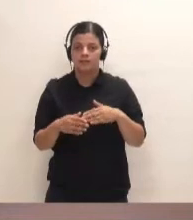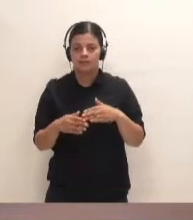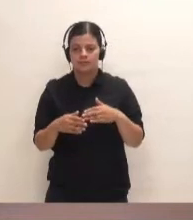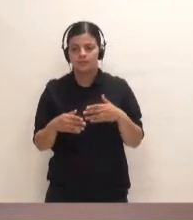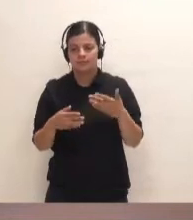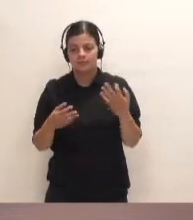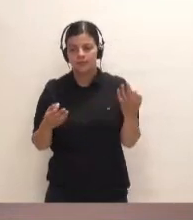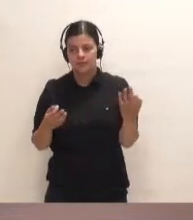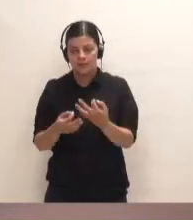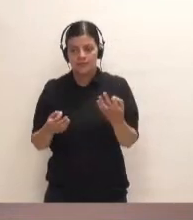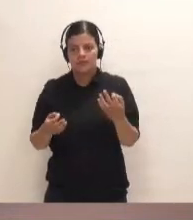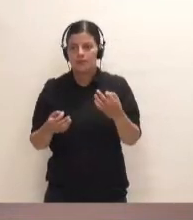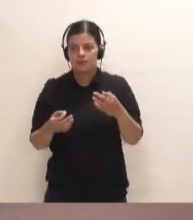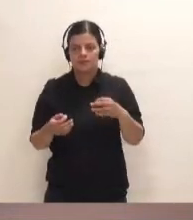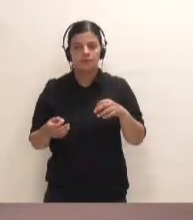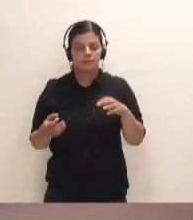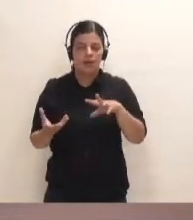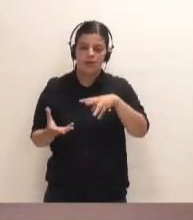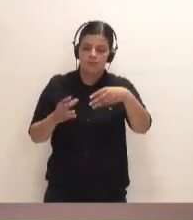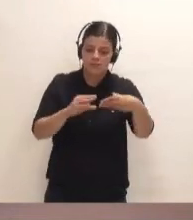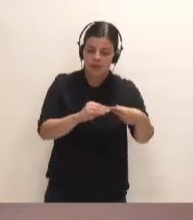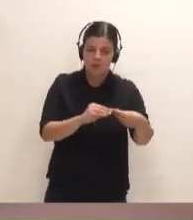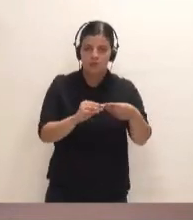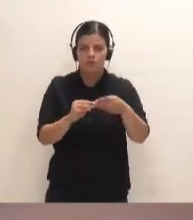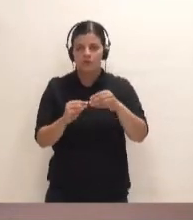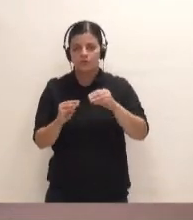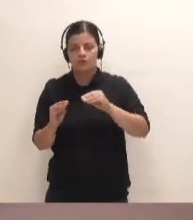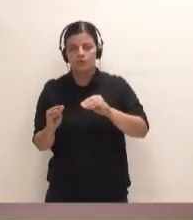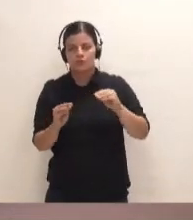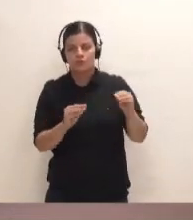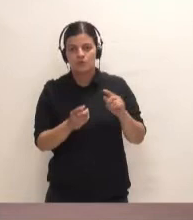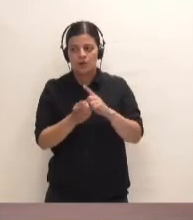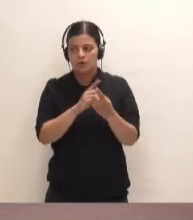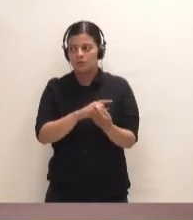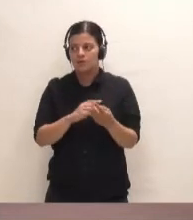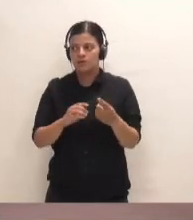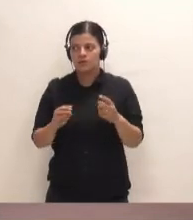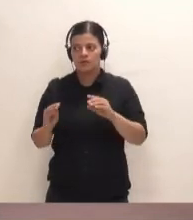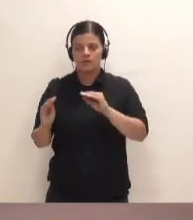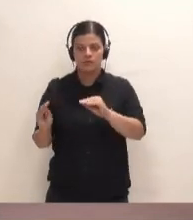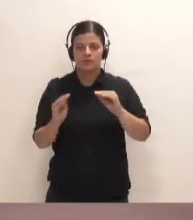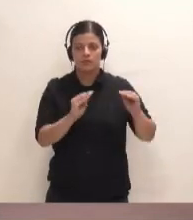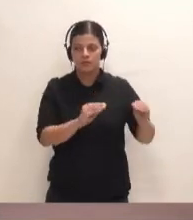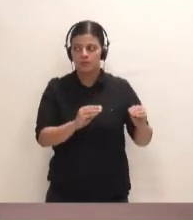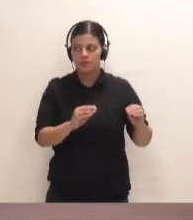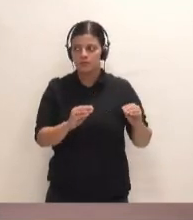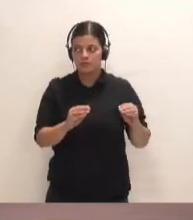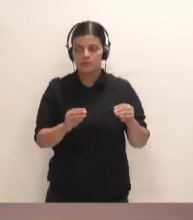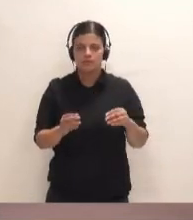adaptar nuestras posiciones a esos cambios, ¿no? A veces,